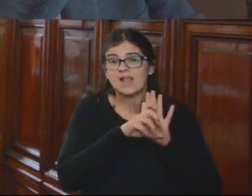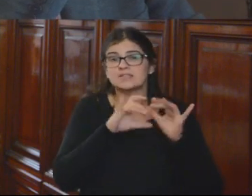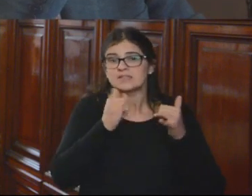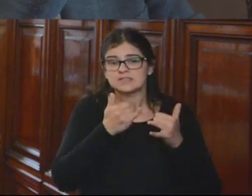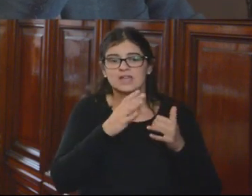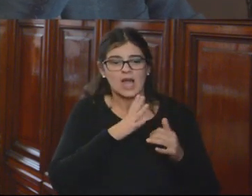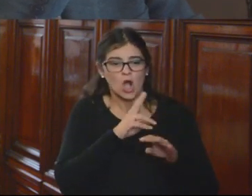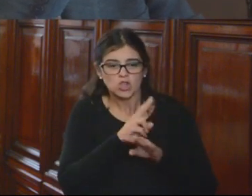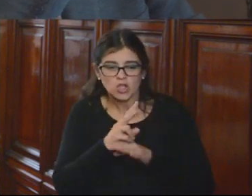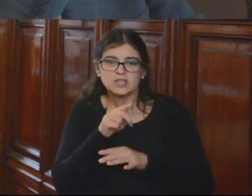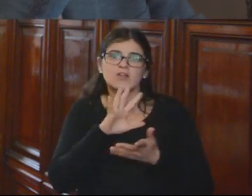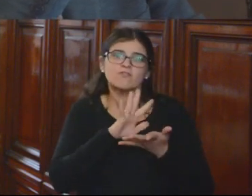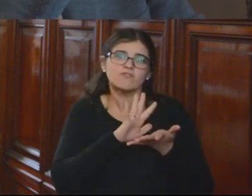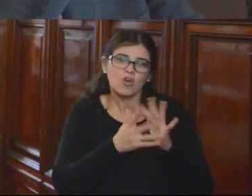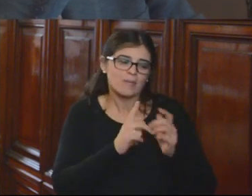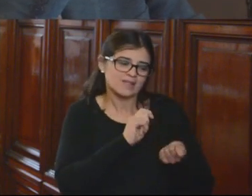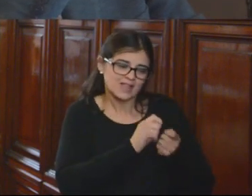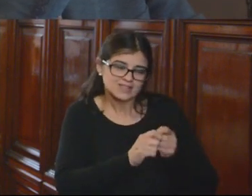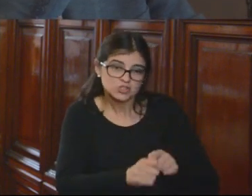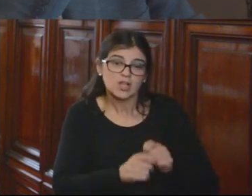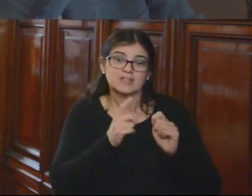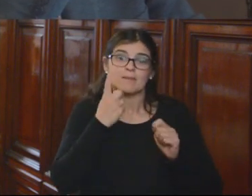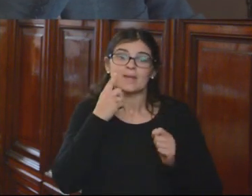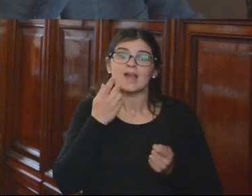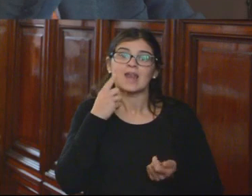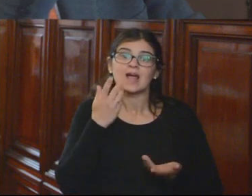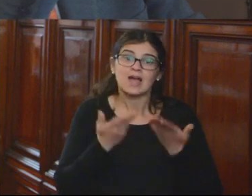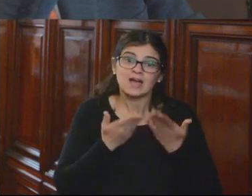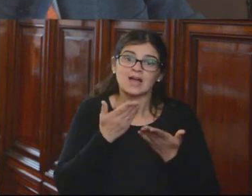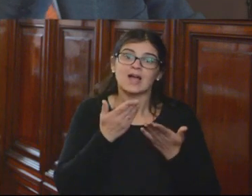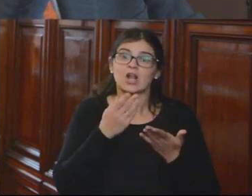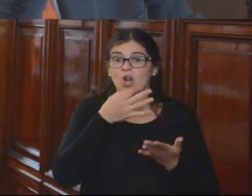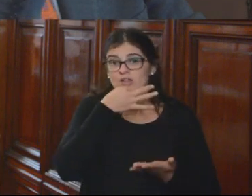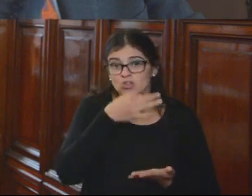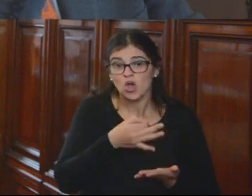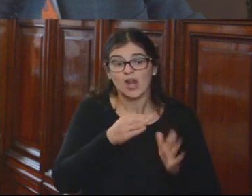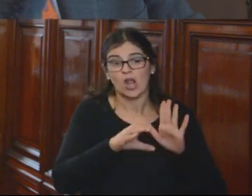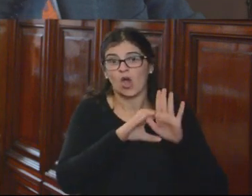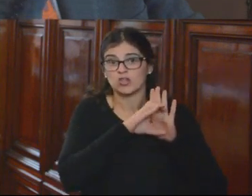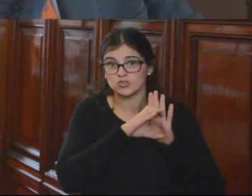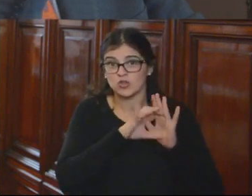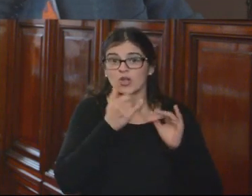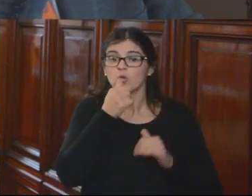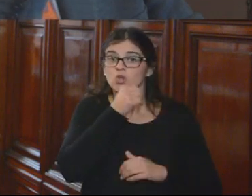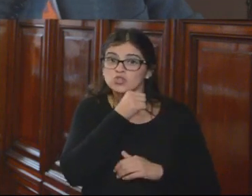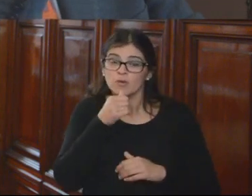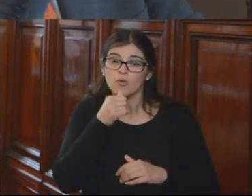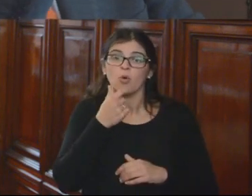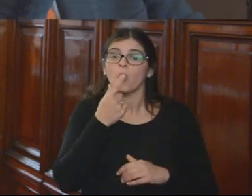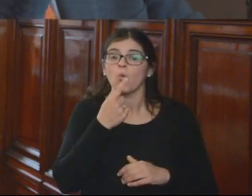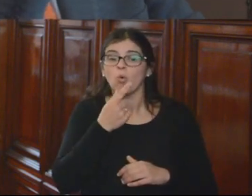regulando ese tema de la transición, y más la jurisprudencia, que oficiosamente el Tribunal Constitucional, al resolver un recurso